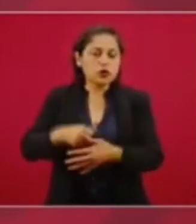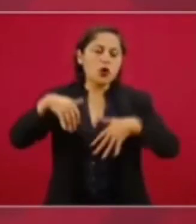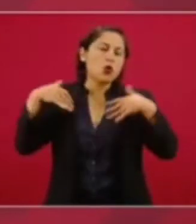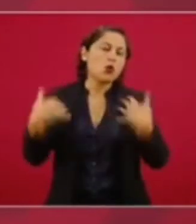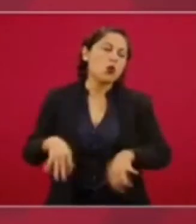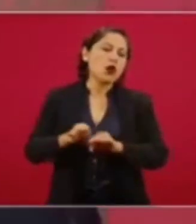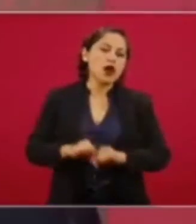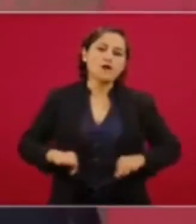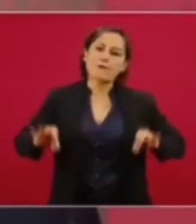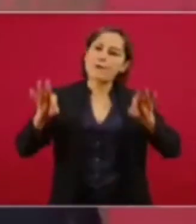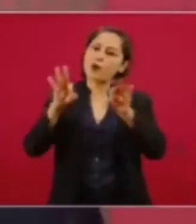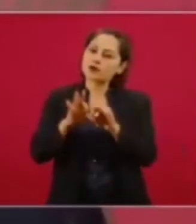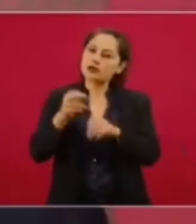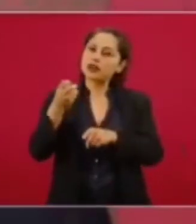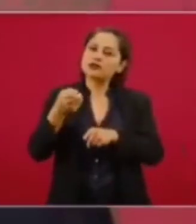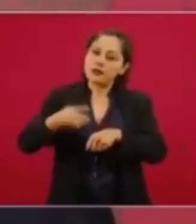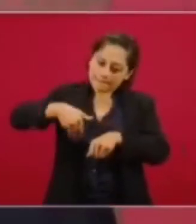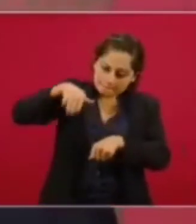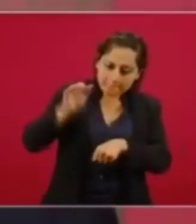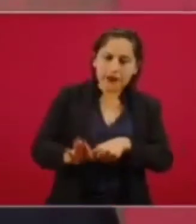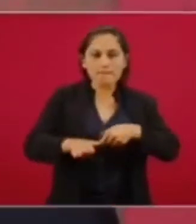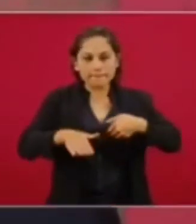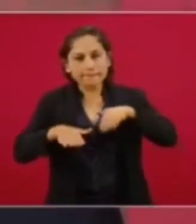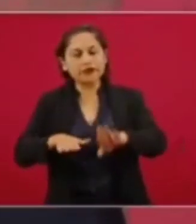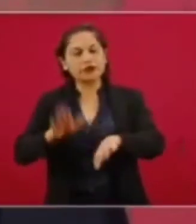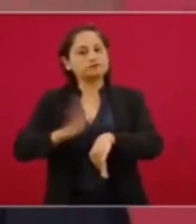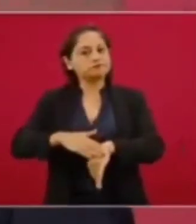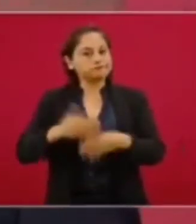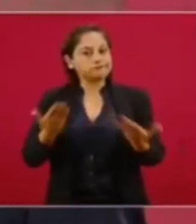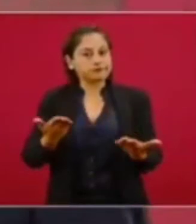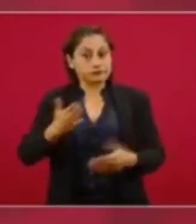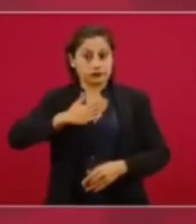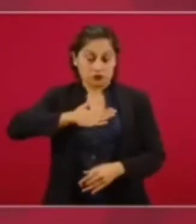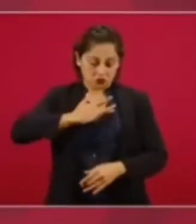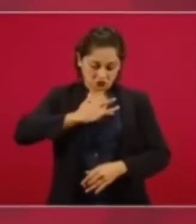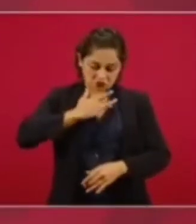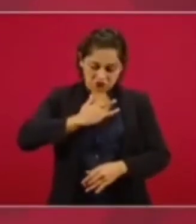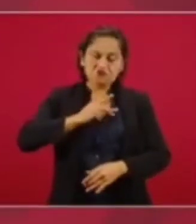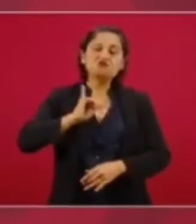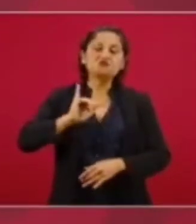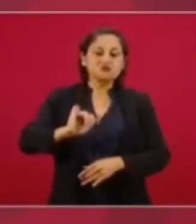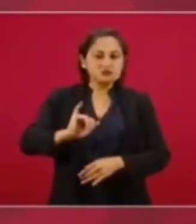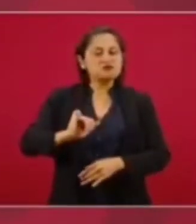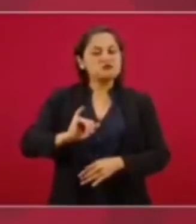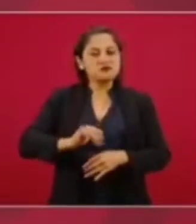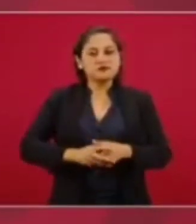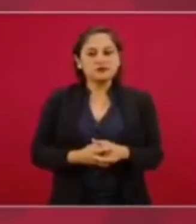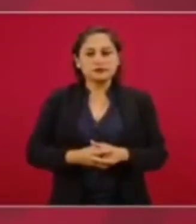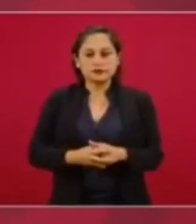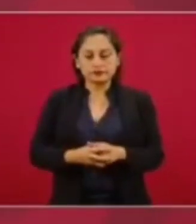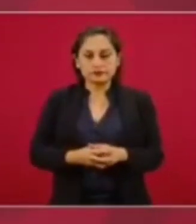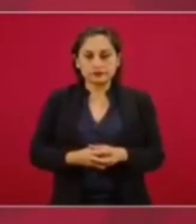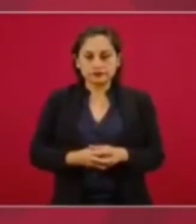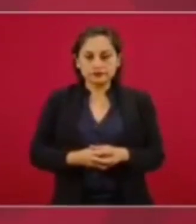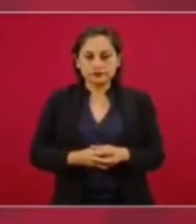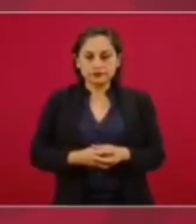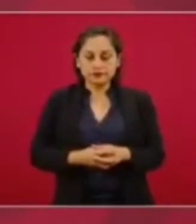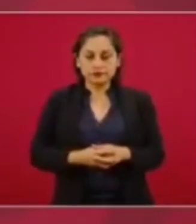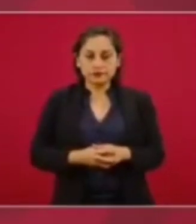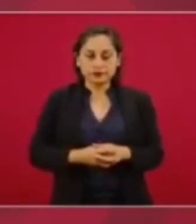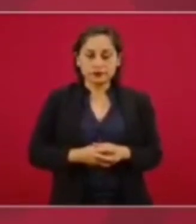reflexión. Y también que nadie